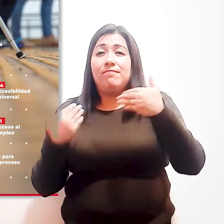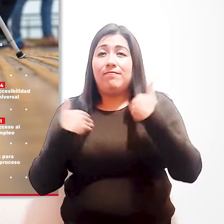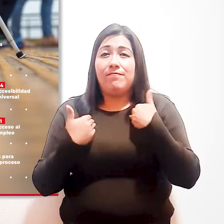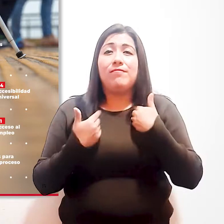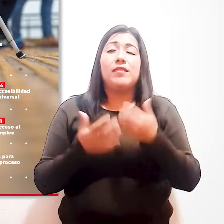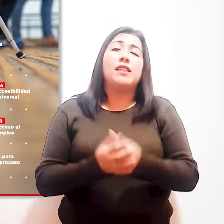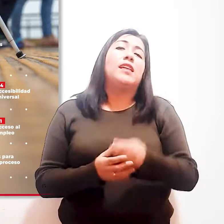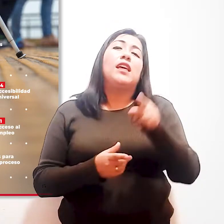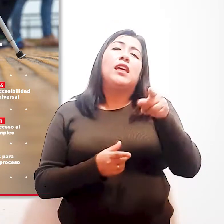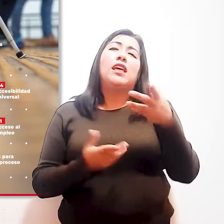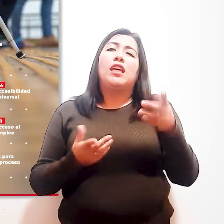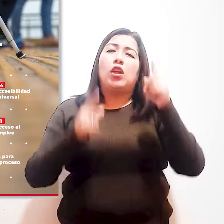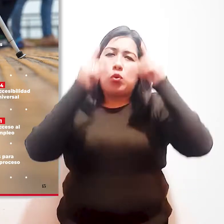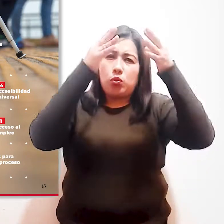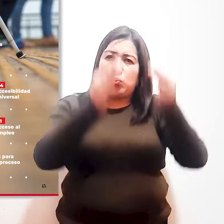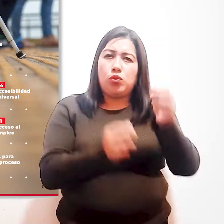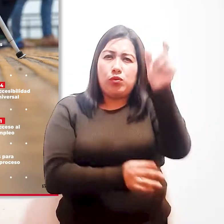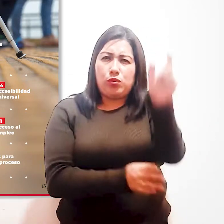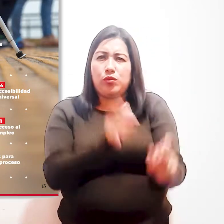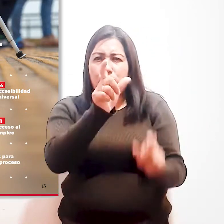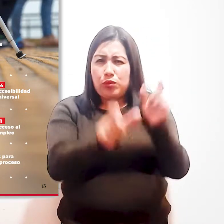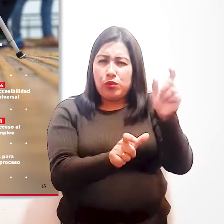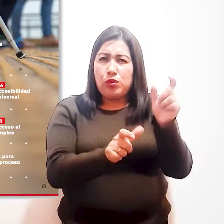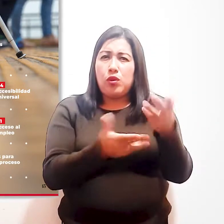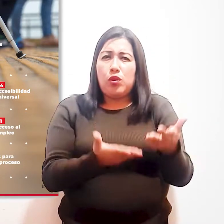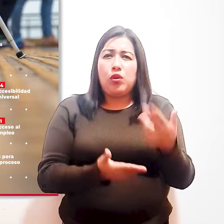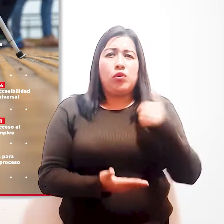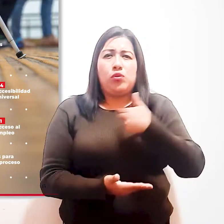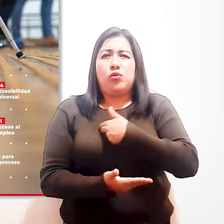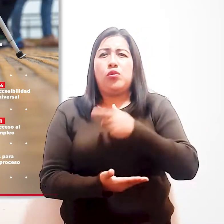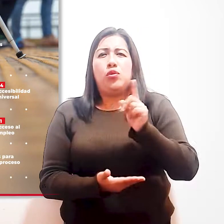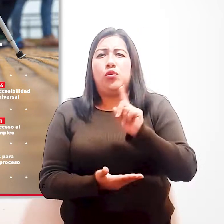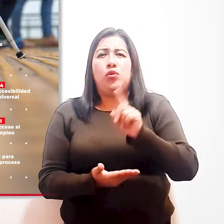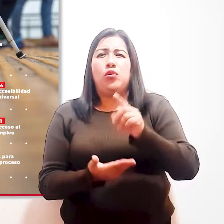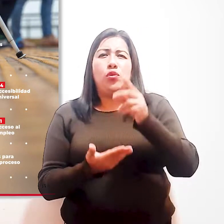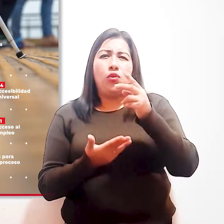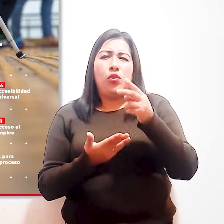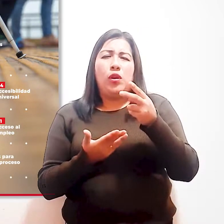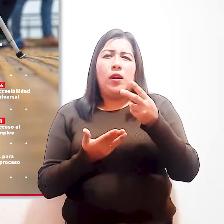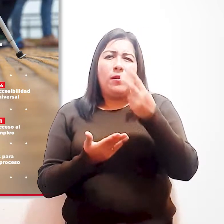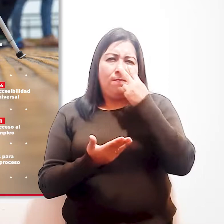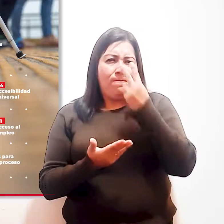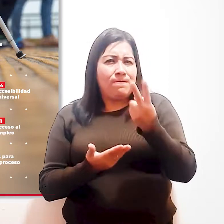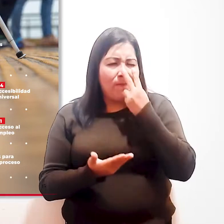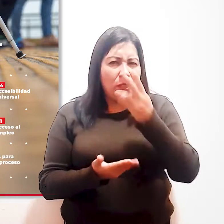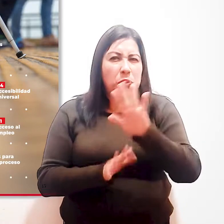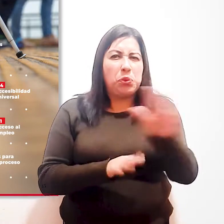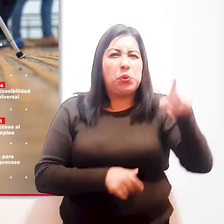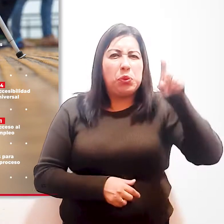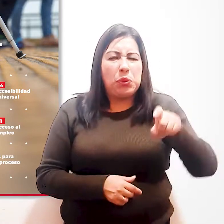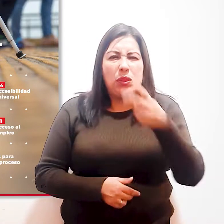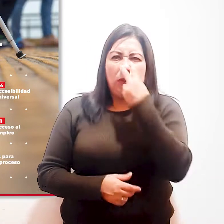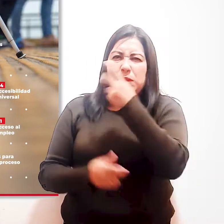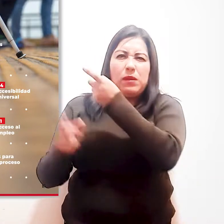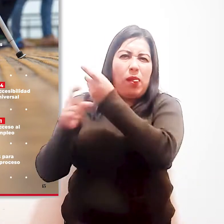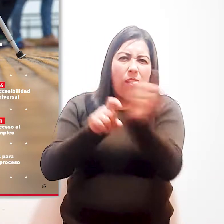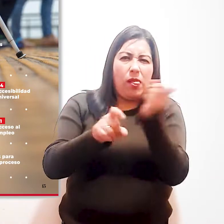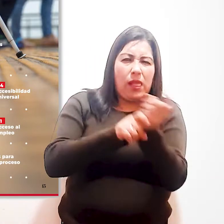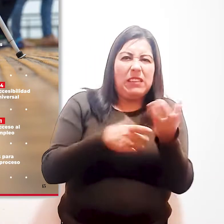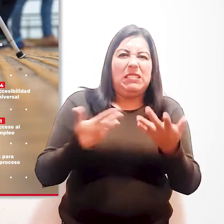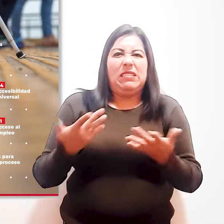un trasfondo de justicia social y como seres humanos, no debemos perder la capacidad de indignarnos ante la injusticia.